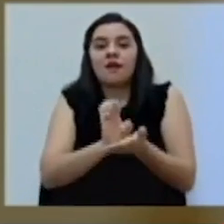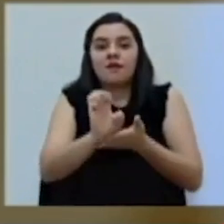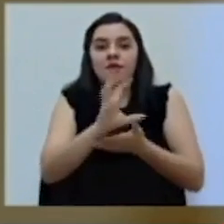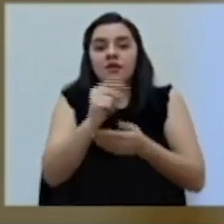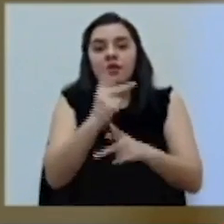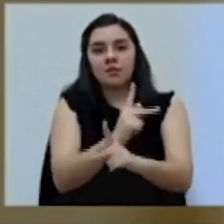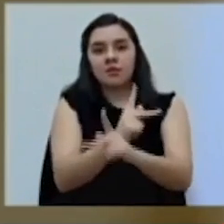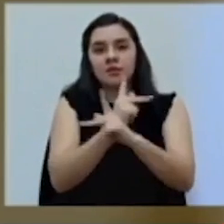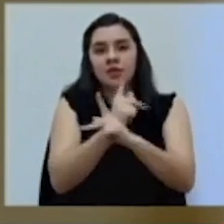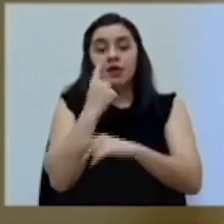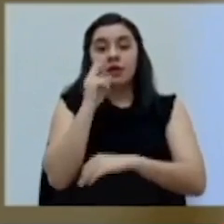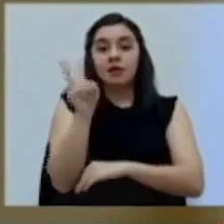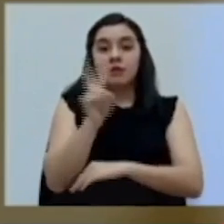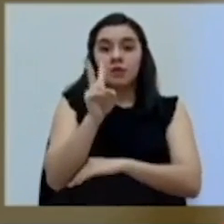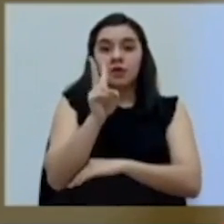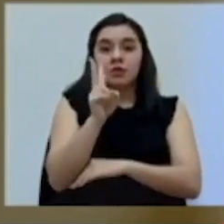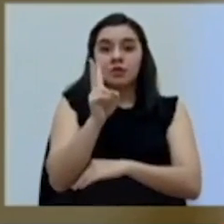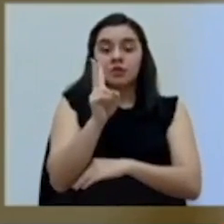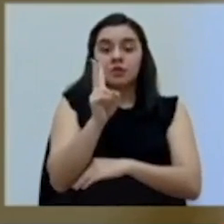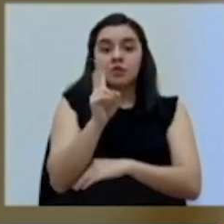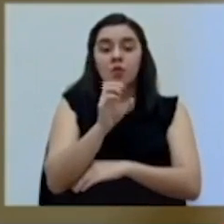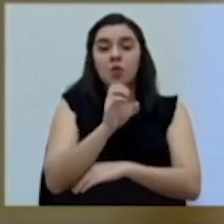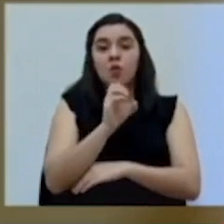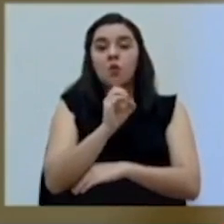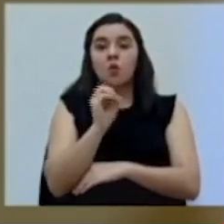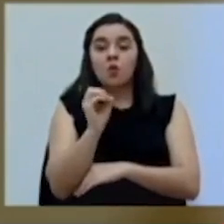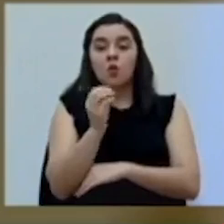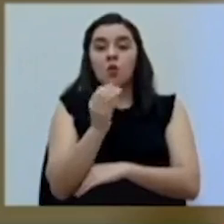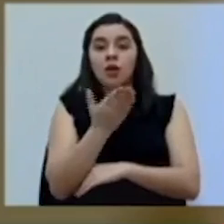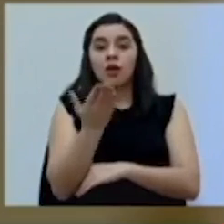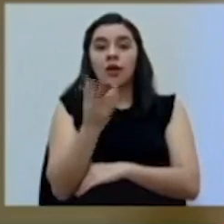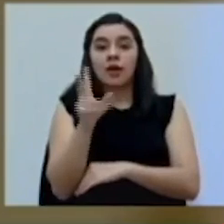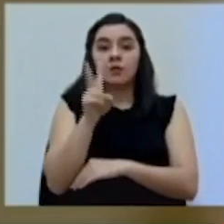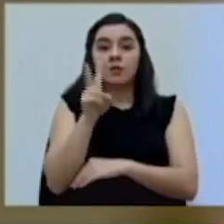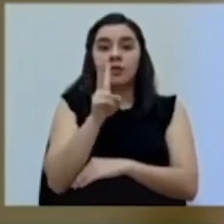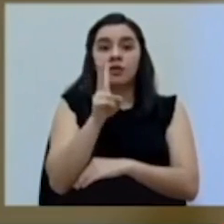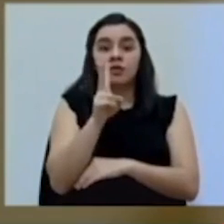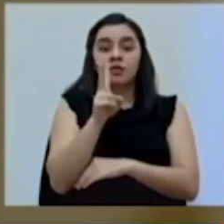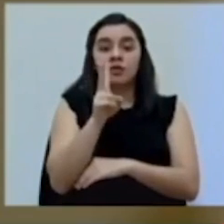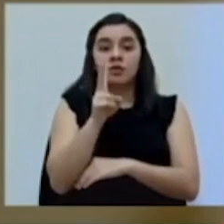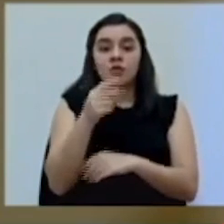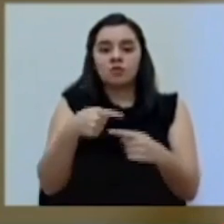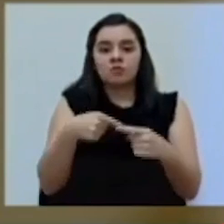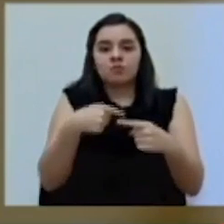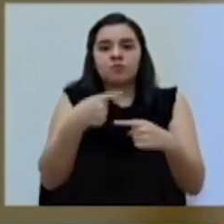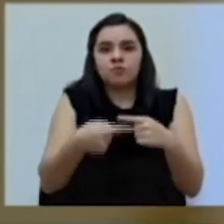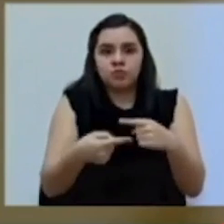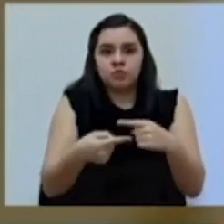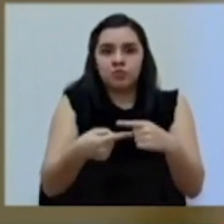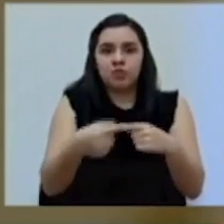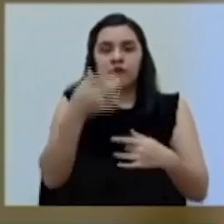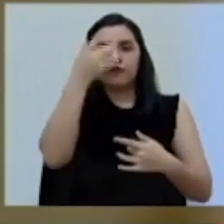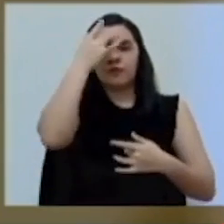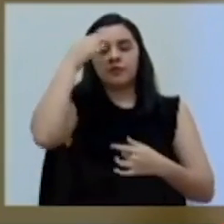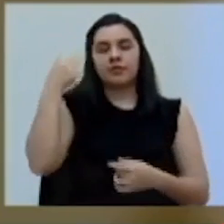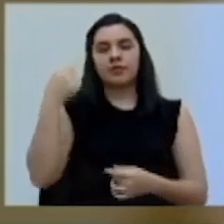que el virus ingrese, o que más bien que no que ingrese, sino que que provoque una enfermedad aguda.